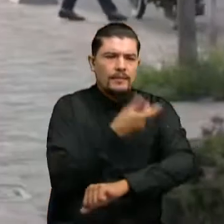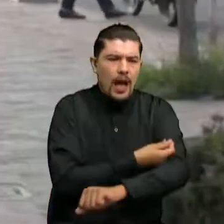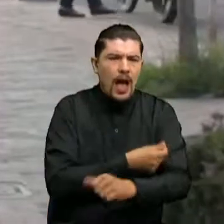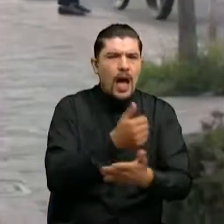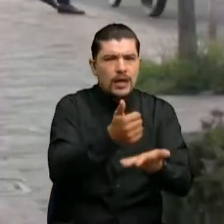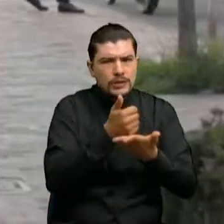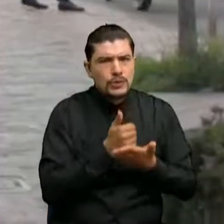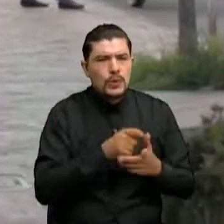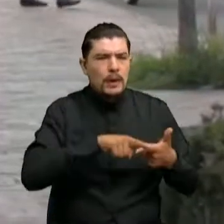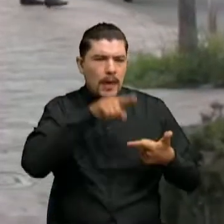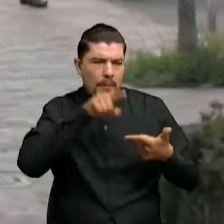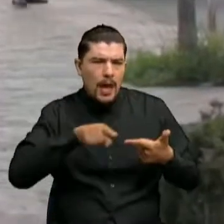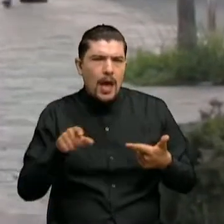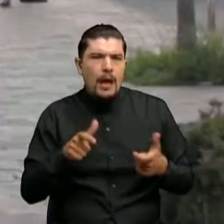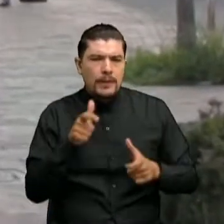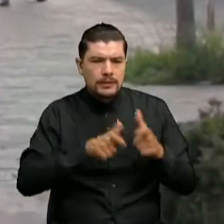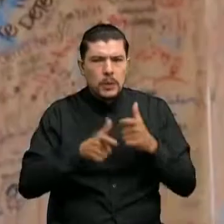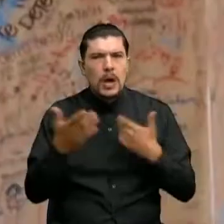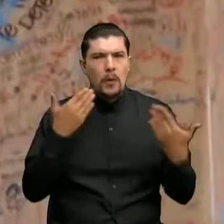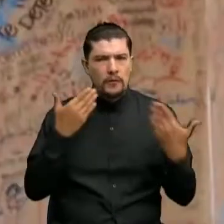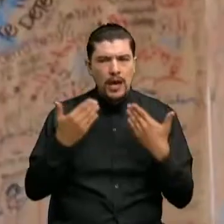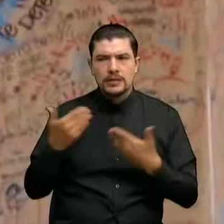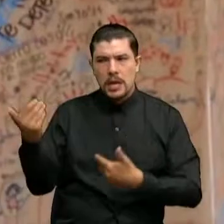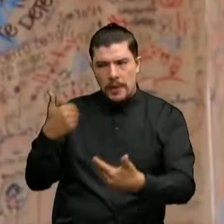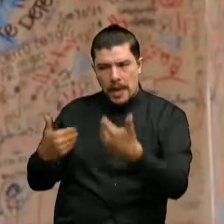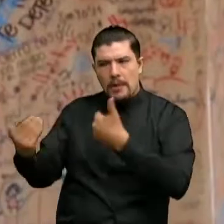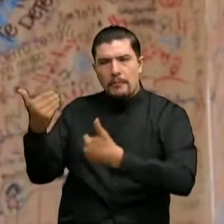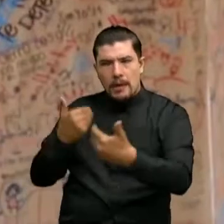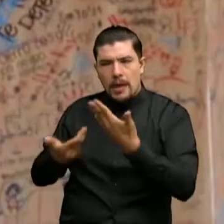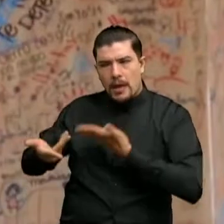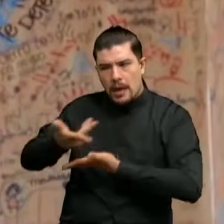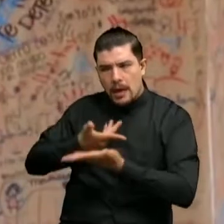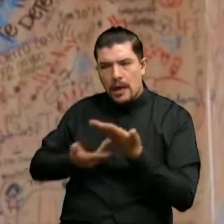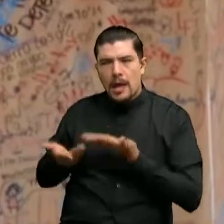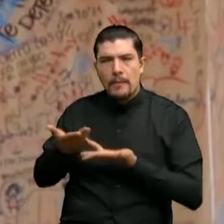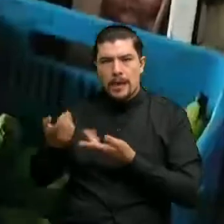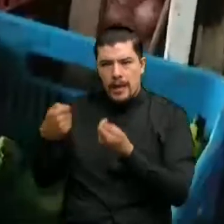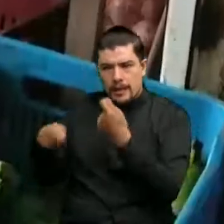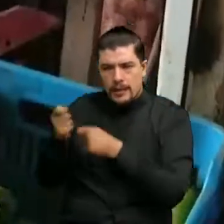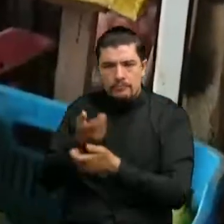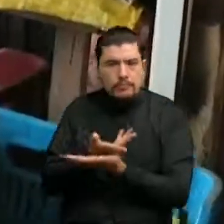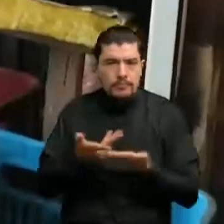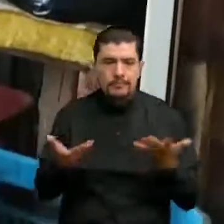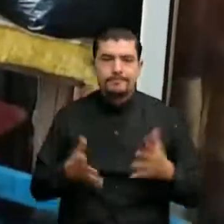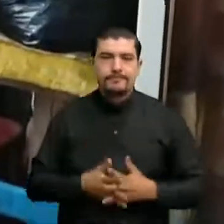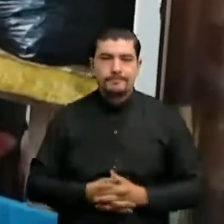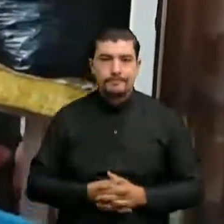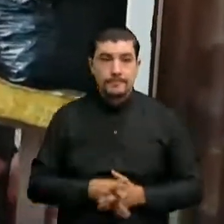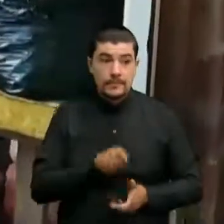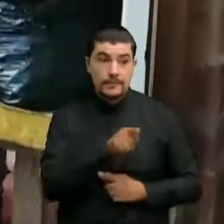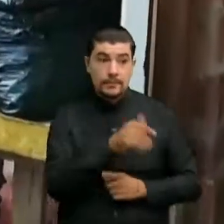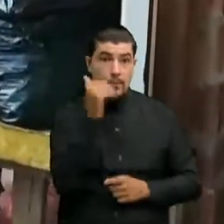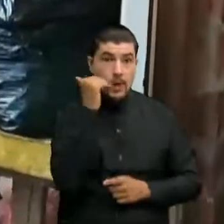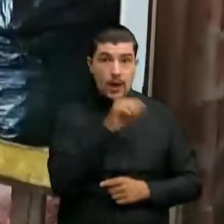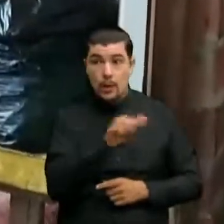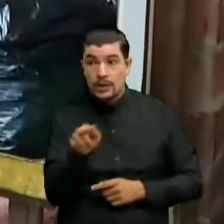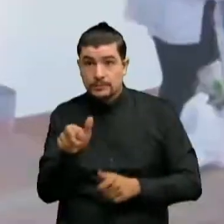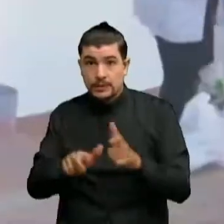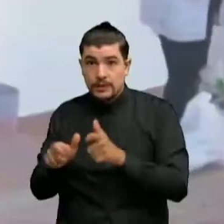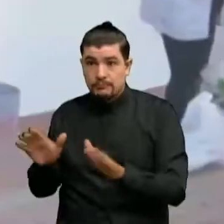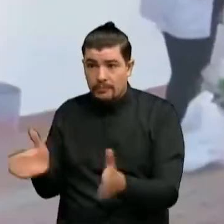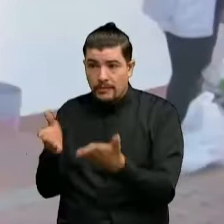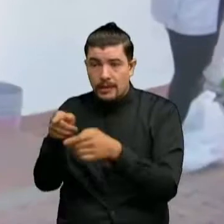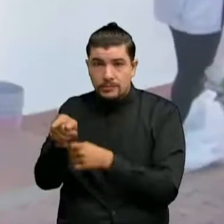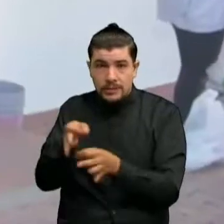ello pues ha venido mejorando mucho las condiciones Para nosotros como gramaloteros, como residentes y también para los turistas Como ella, otros emprendedores de